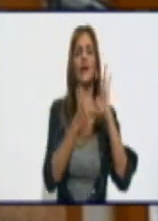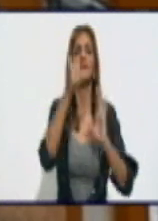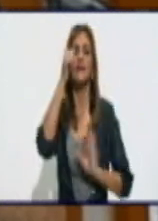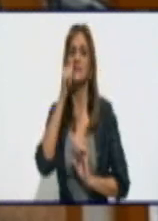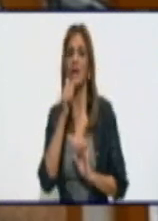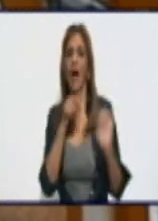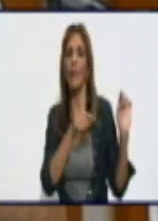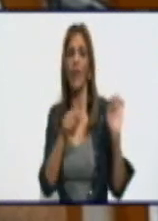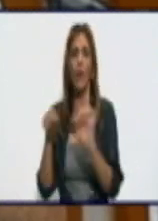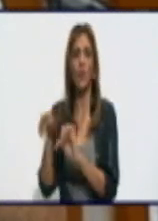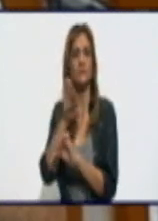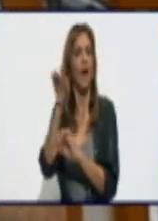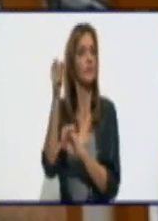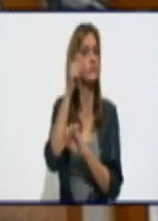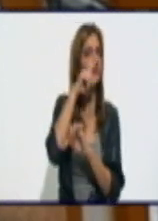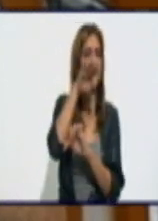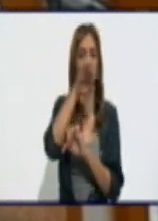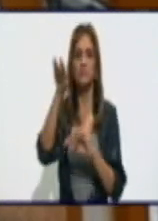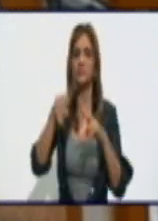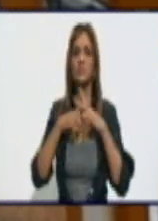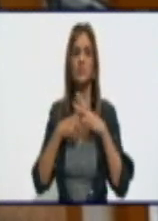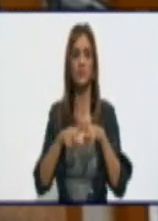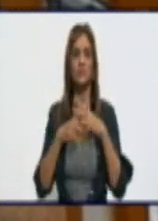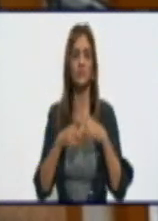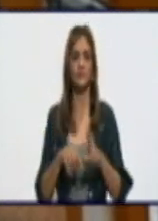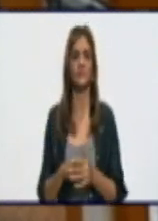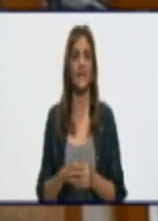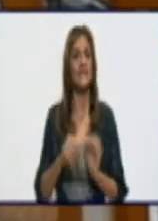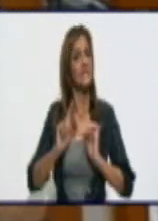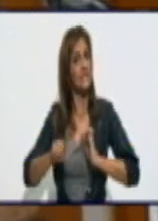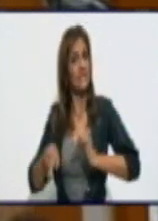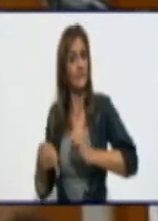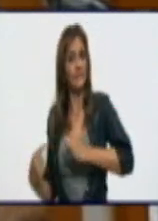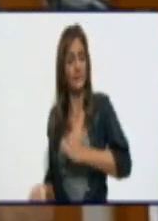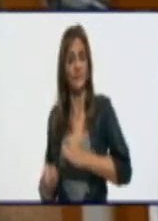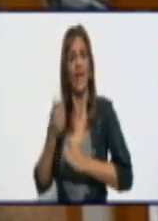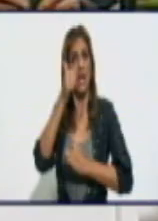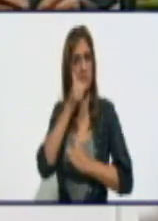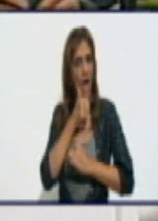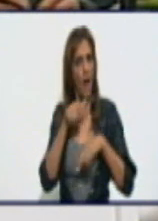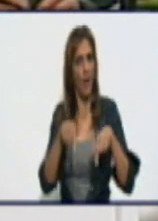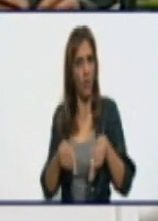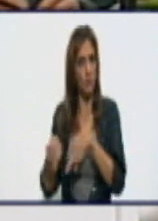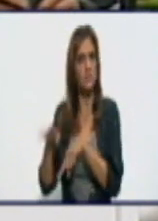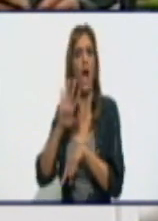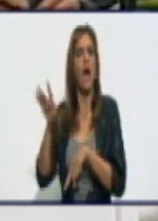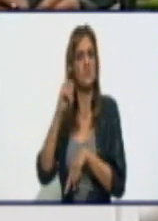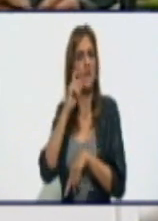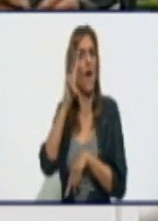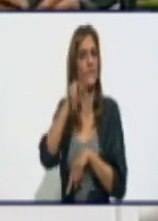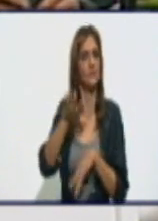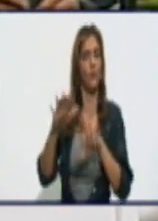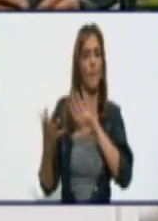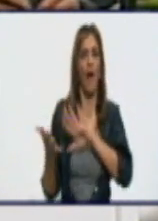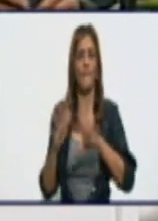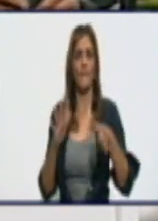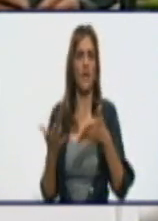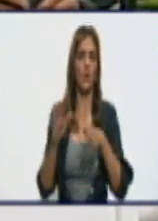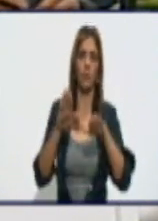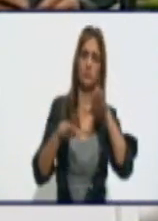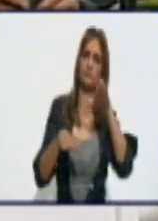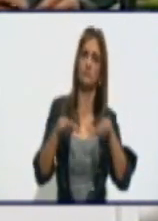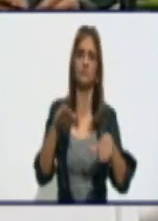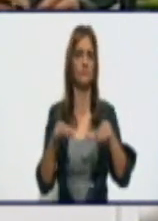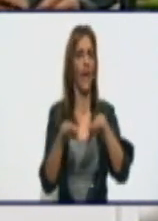De ahí, que a partir del sábado se haya apreciado una considerable estabilidad, o una considerable, no,